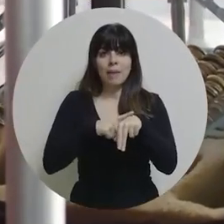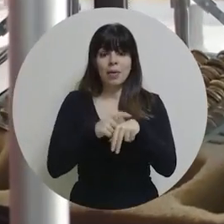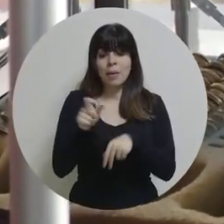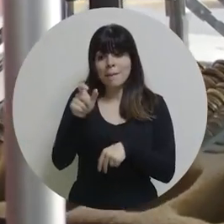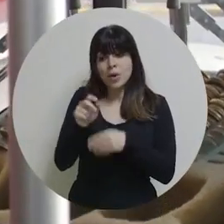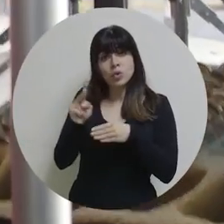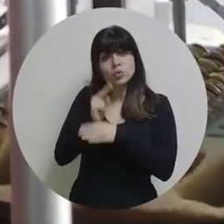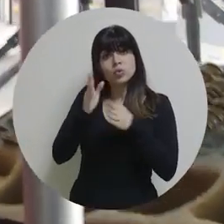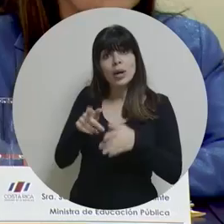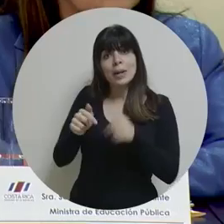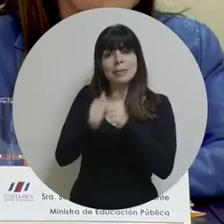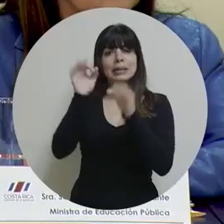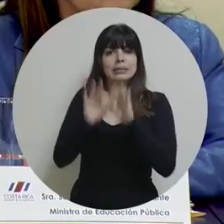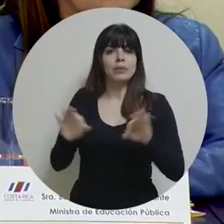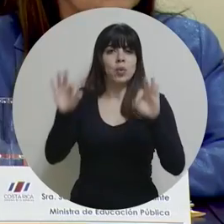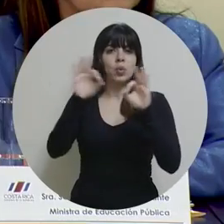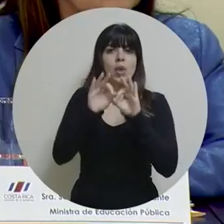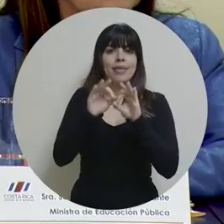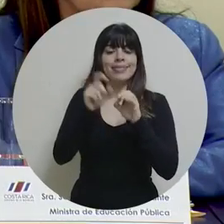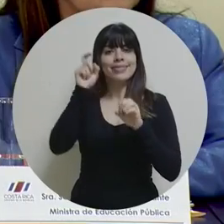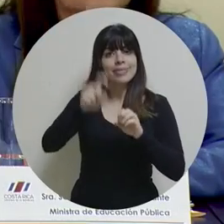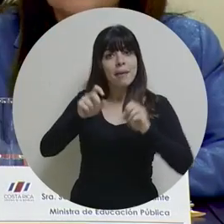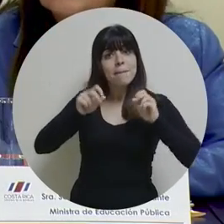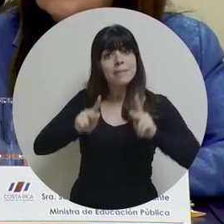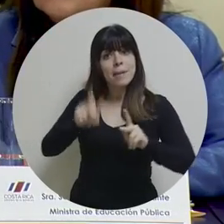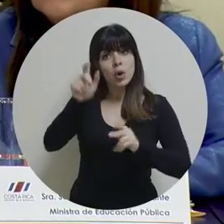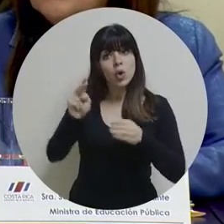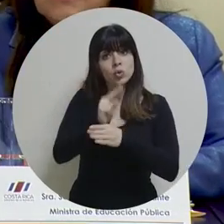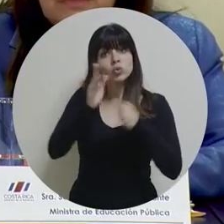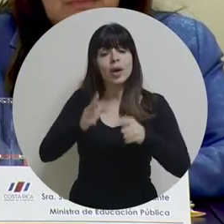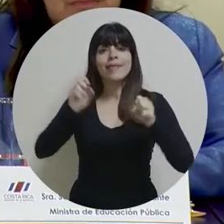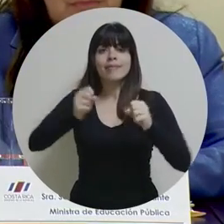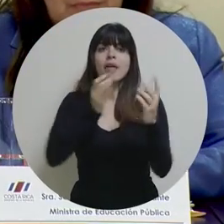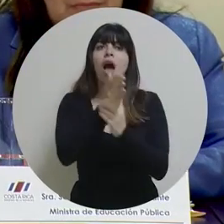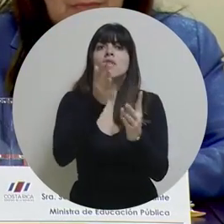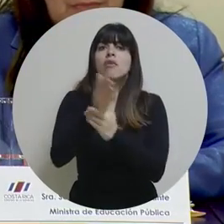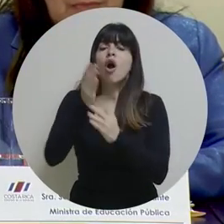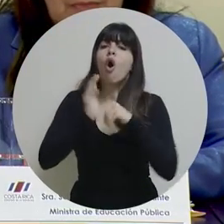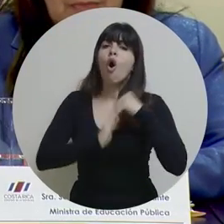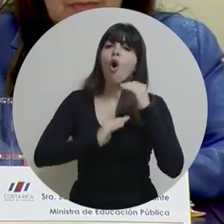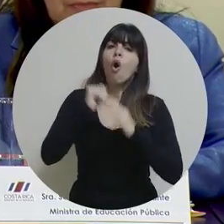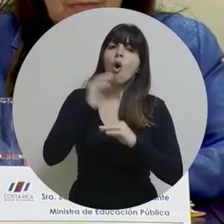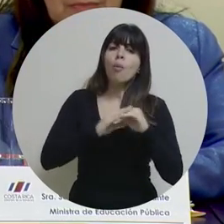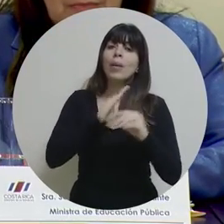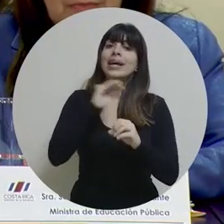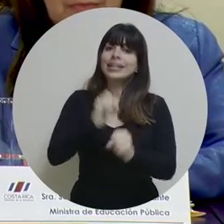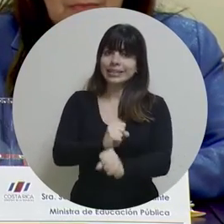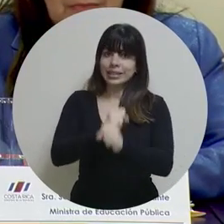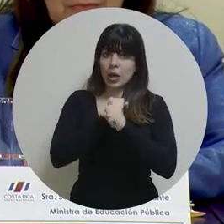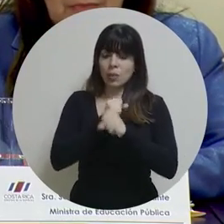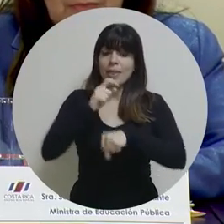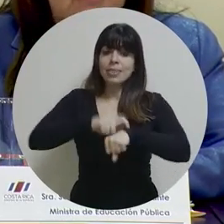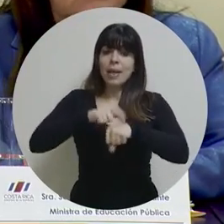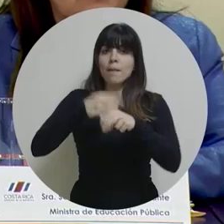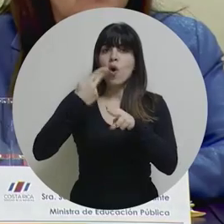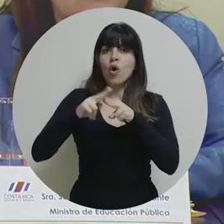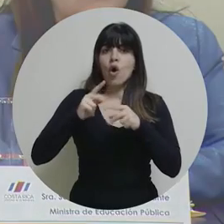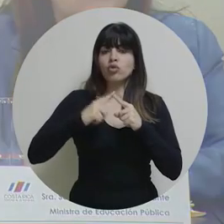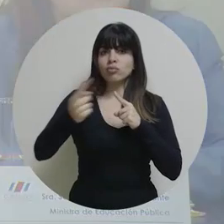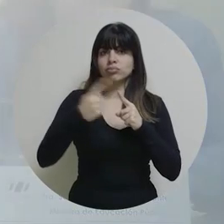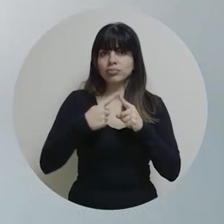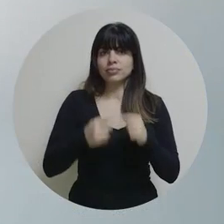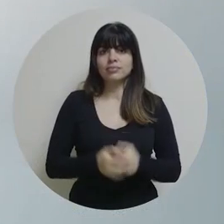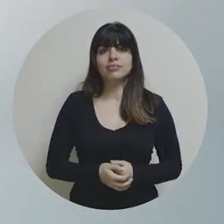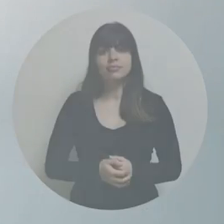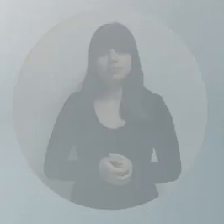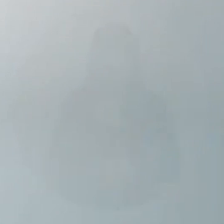usuario es el eje principal y tenemos que permitirle al usuario accesibilidad, confort y seguridad y reducción de tiempos de viaje.